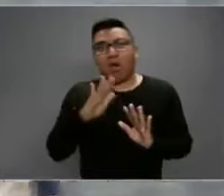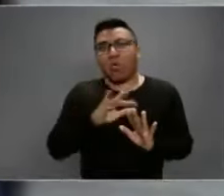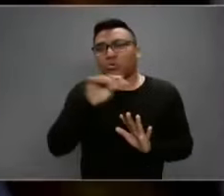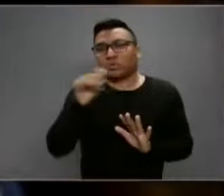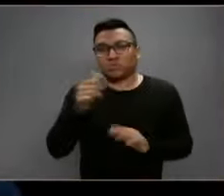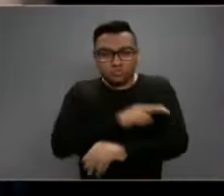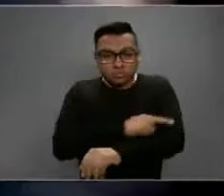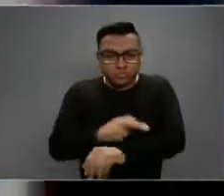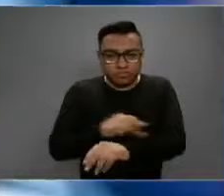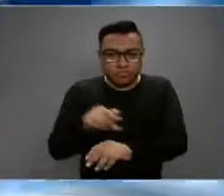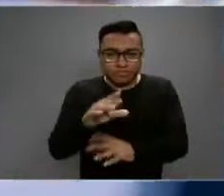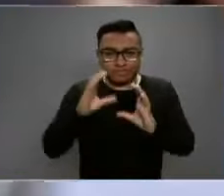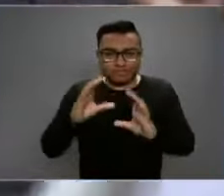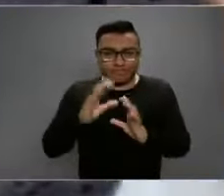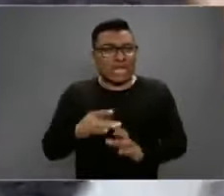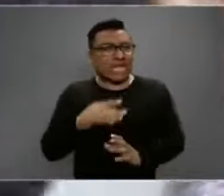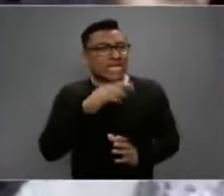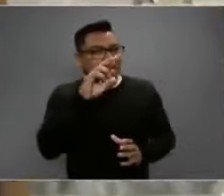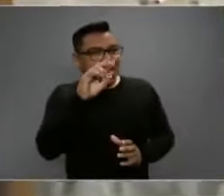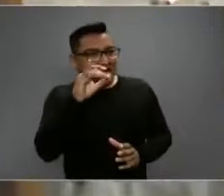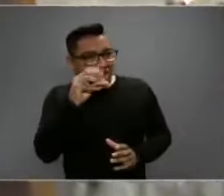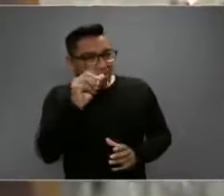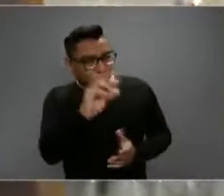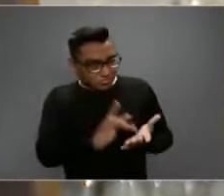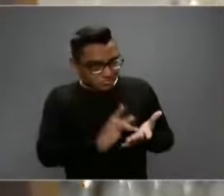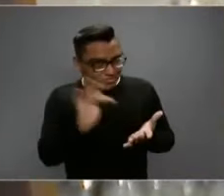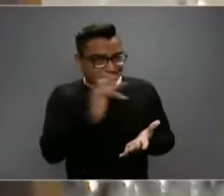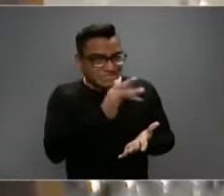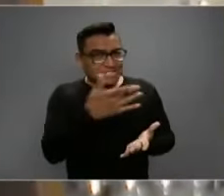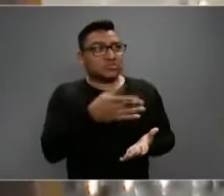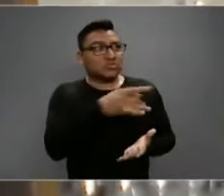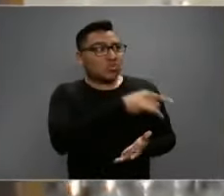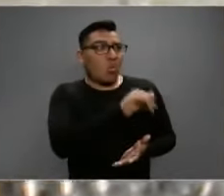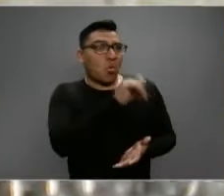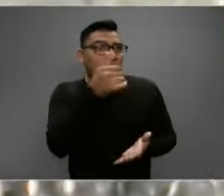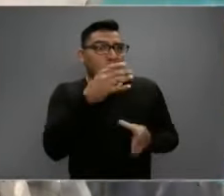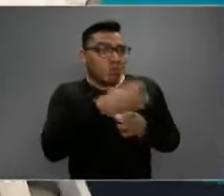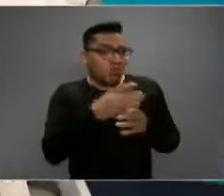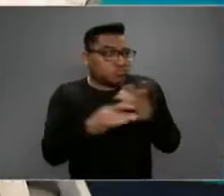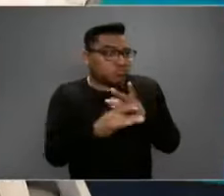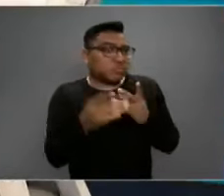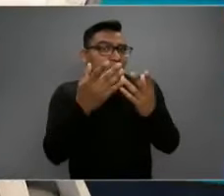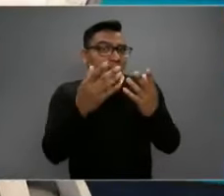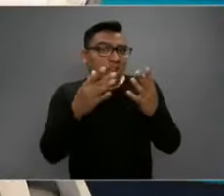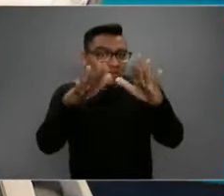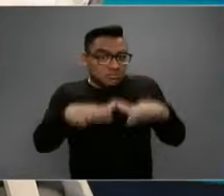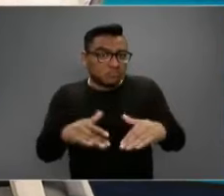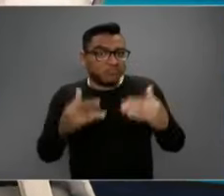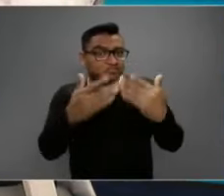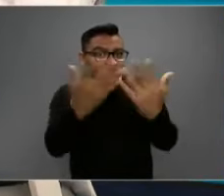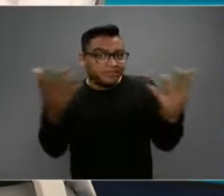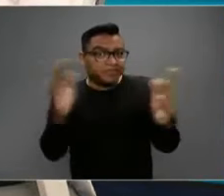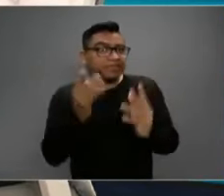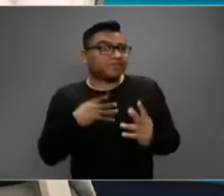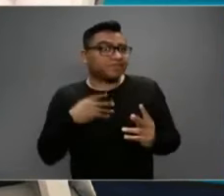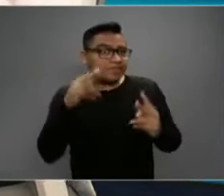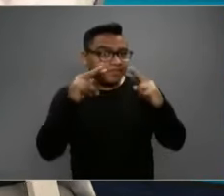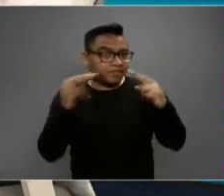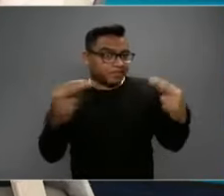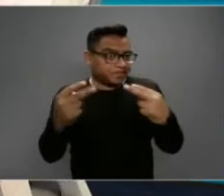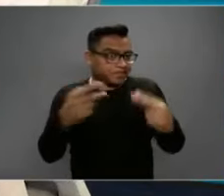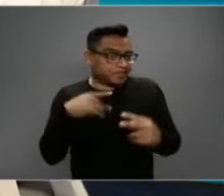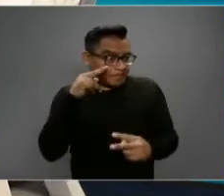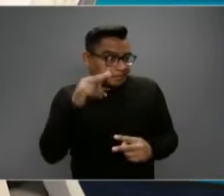cuidado hacia su persona. Ricardo, pues te agradezco muchísimo. Algo más que le quieras decir al público, además de que se queden en casa. Bueno.